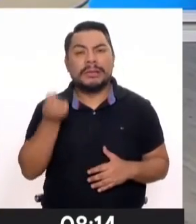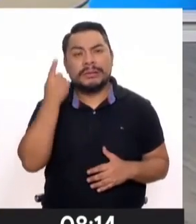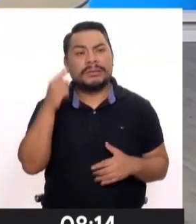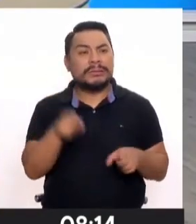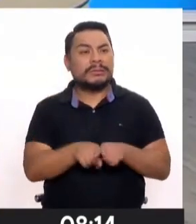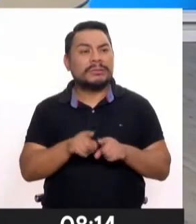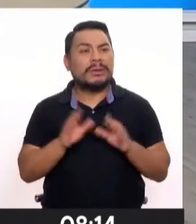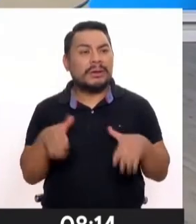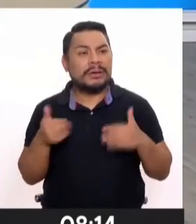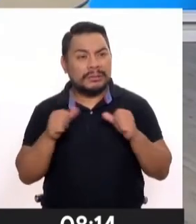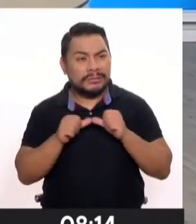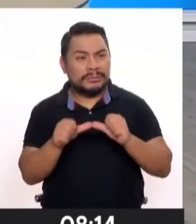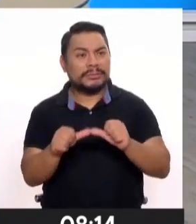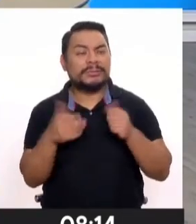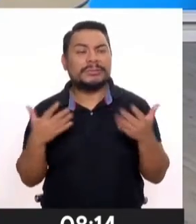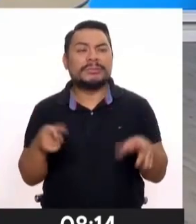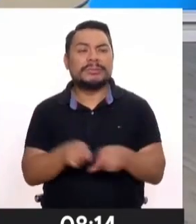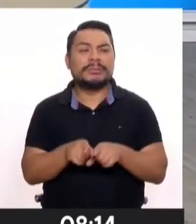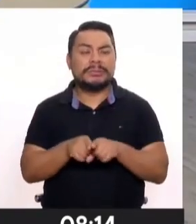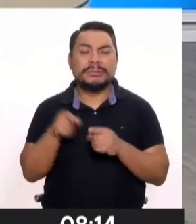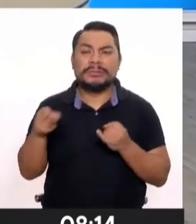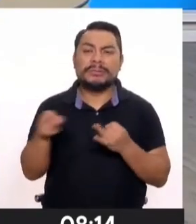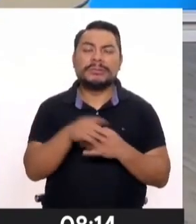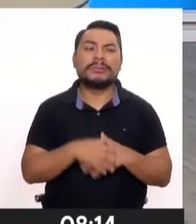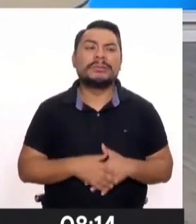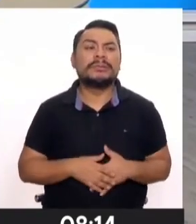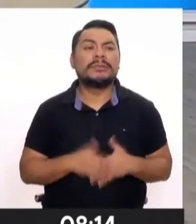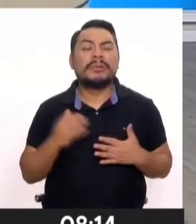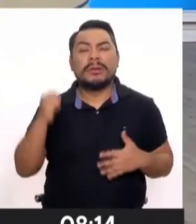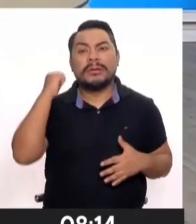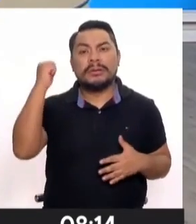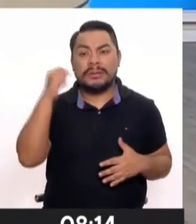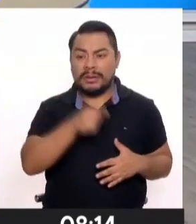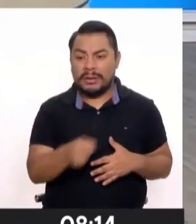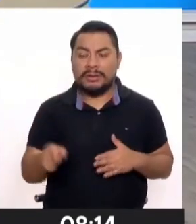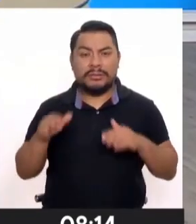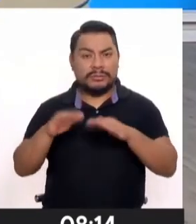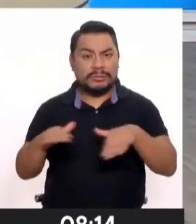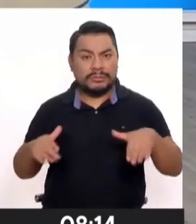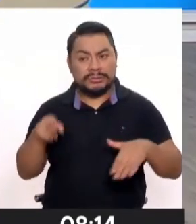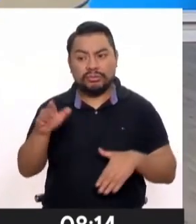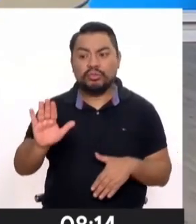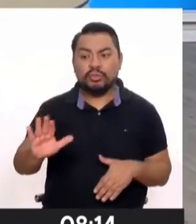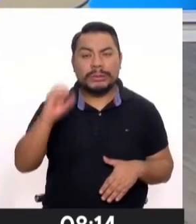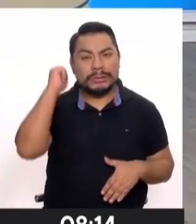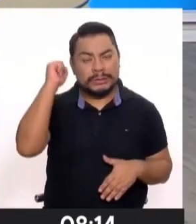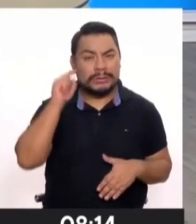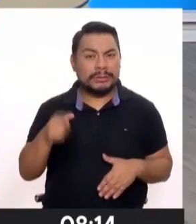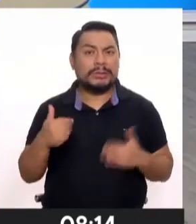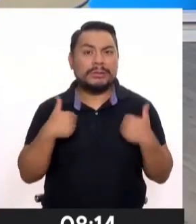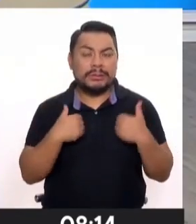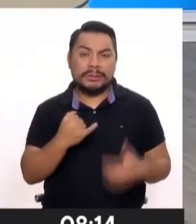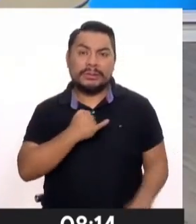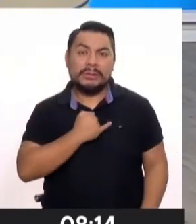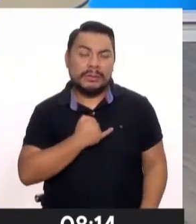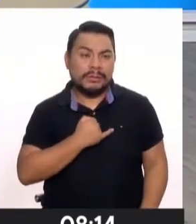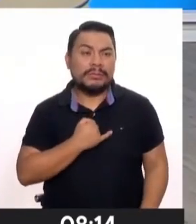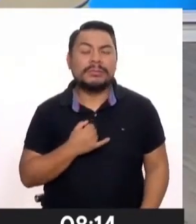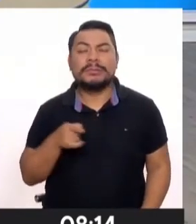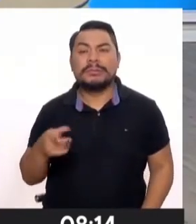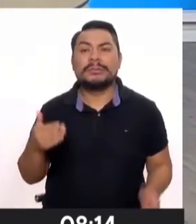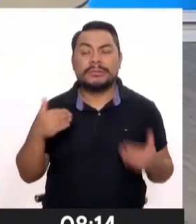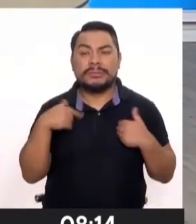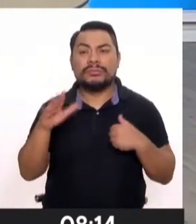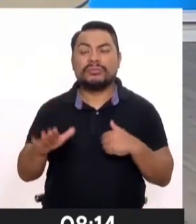yo que prevalece en hechos de este tipo los derechos de los niños, finalmente, a tener una identidad, una